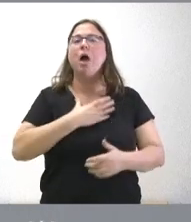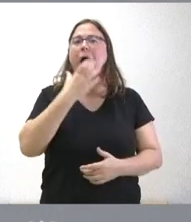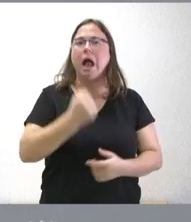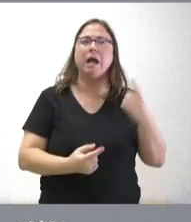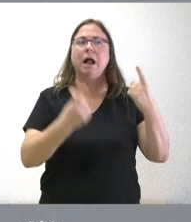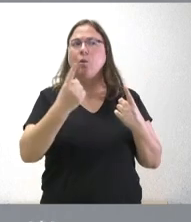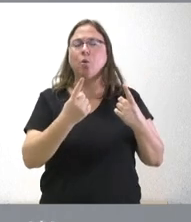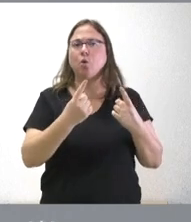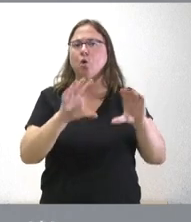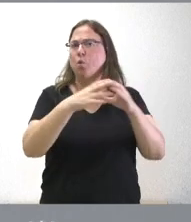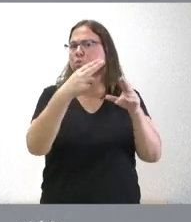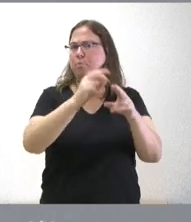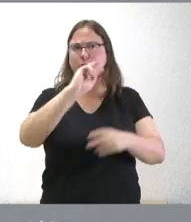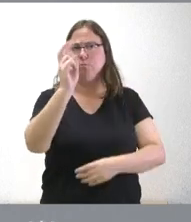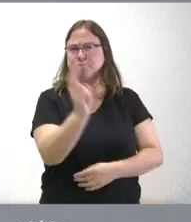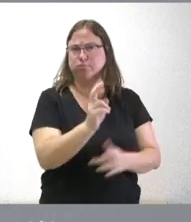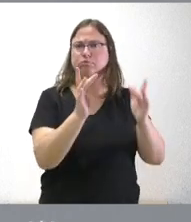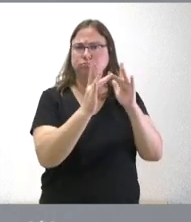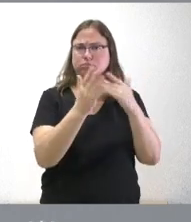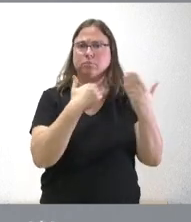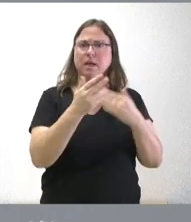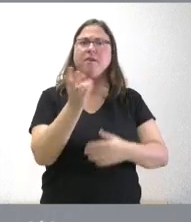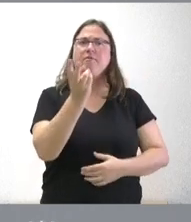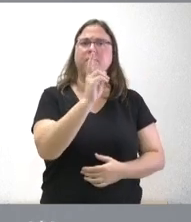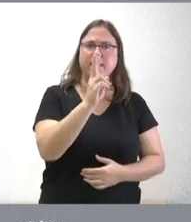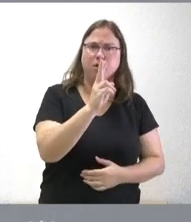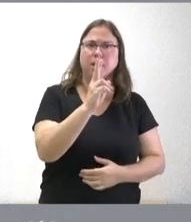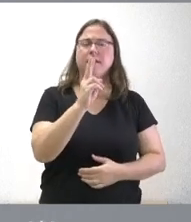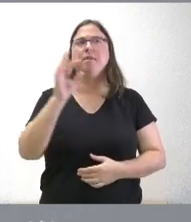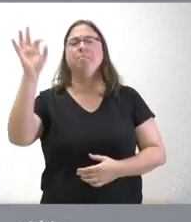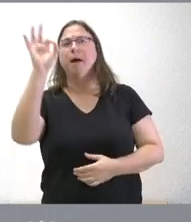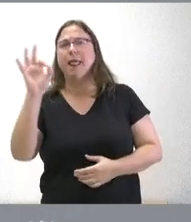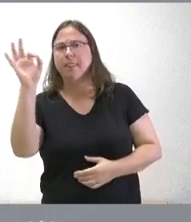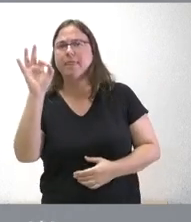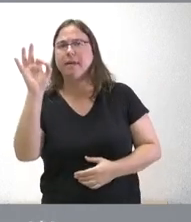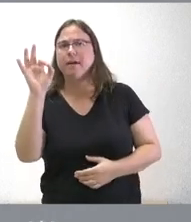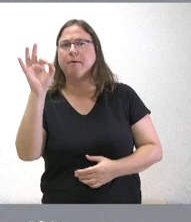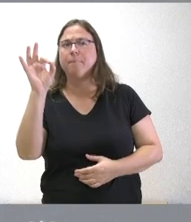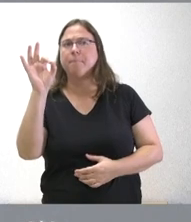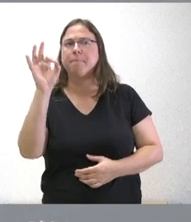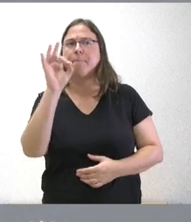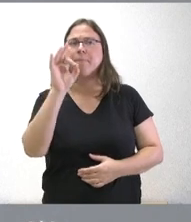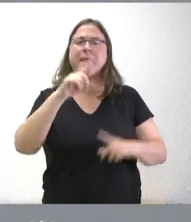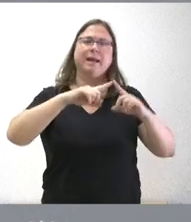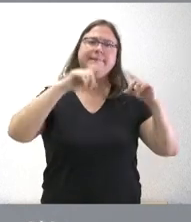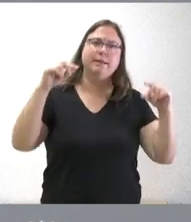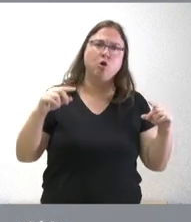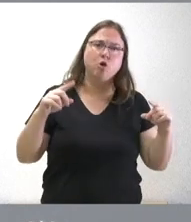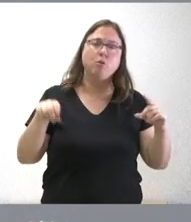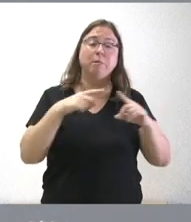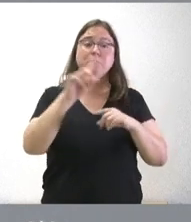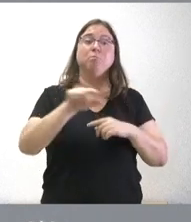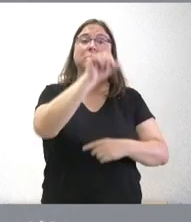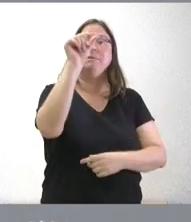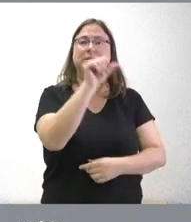de todo signo político el alcalde de Valladolid la alcaldesa de Palencia el alcalde de Segovia y la próxima